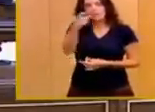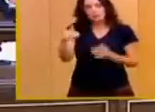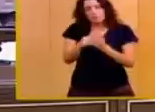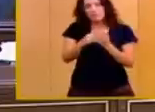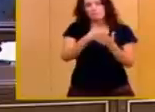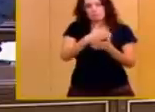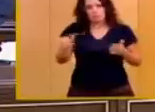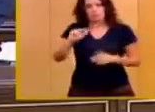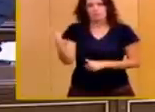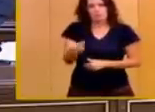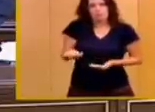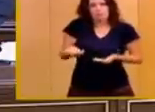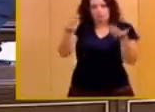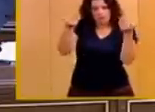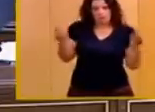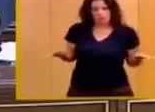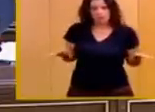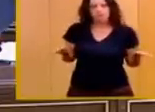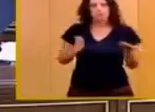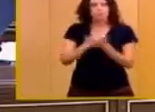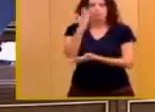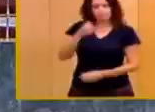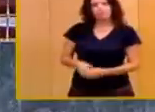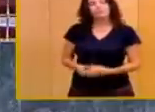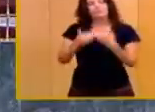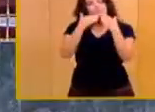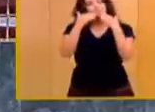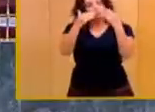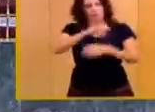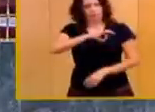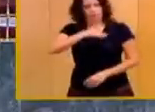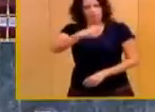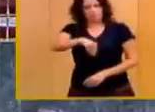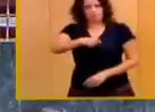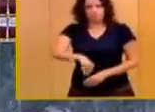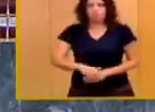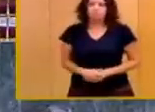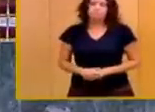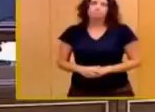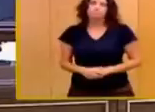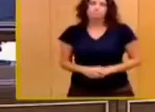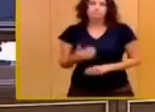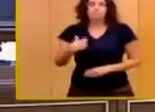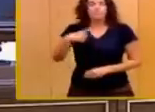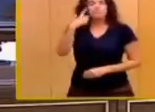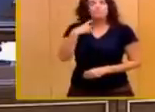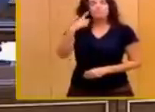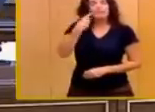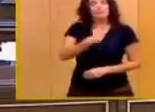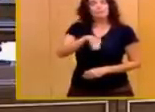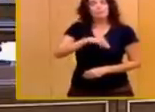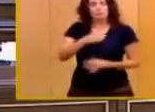El déficit ha sobrepasado el 11%. Ha inundado los bancos españoles con su deuda.